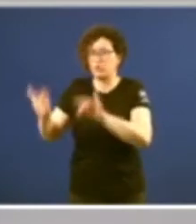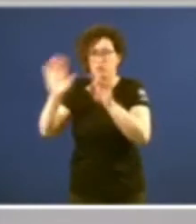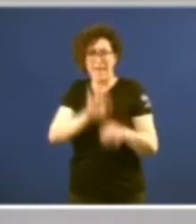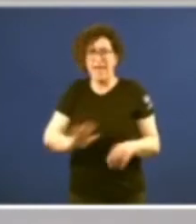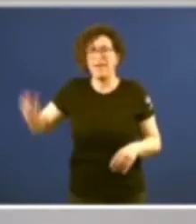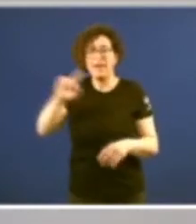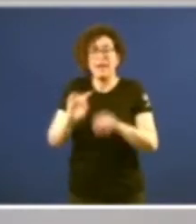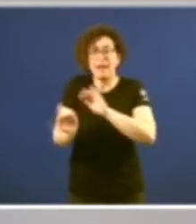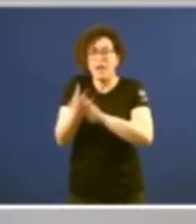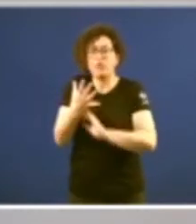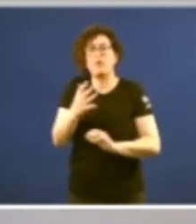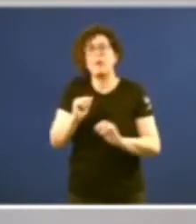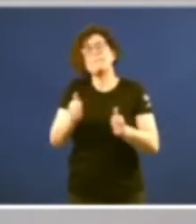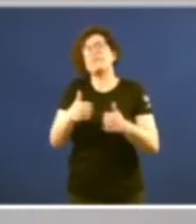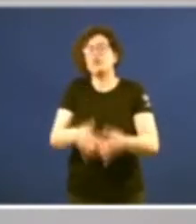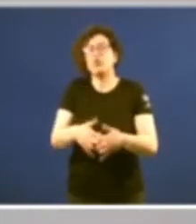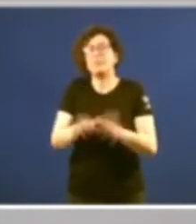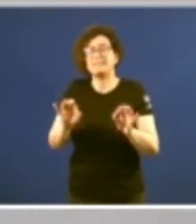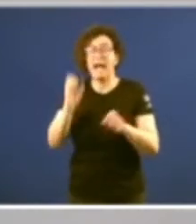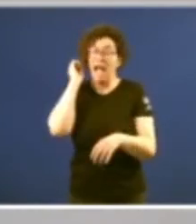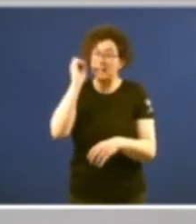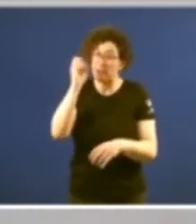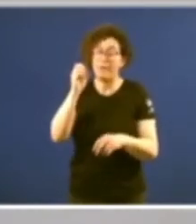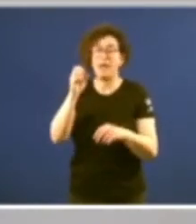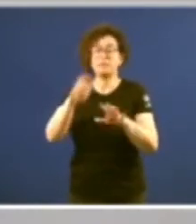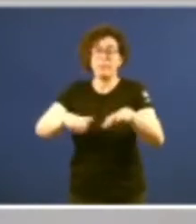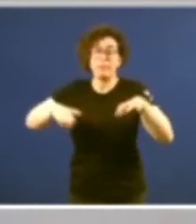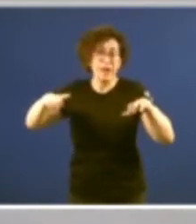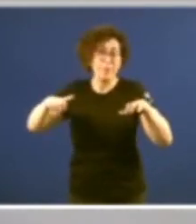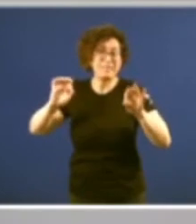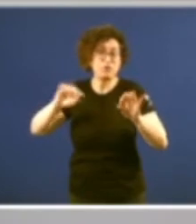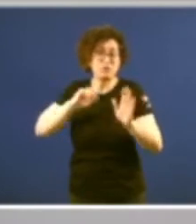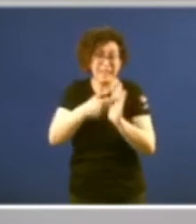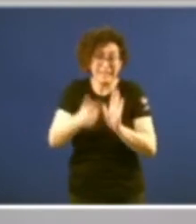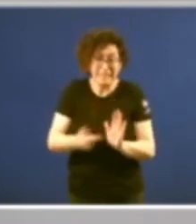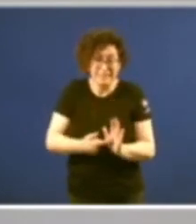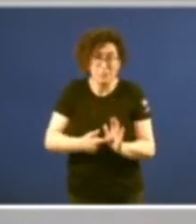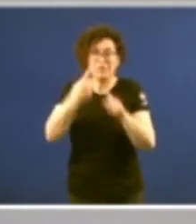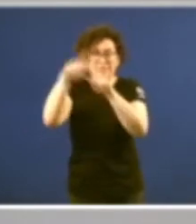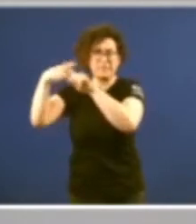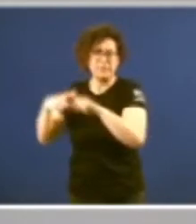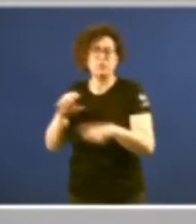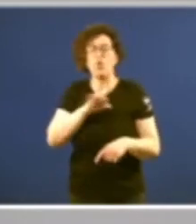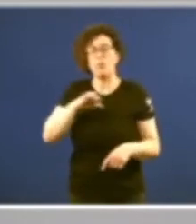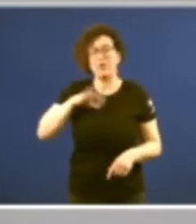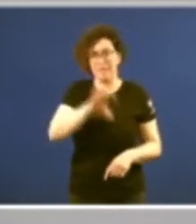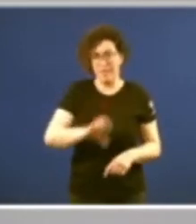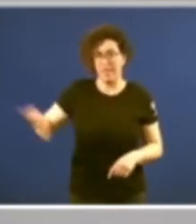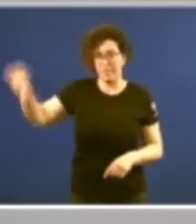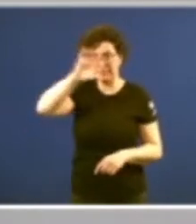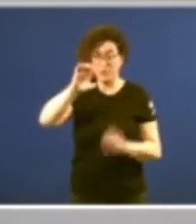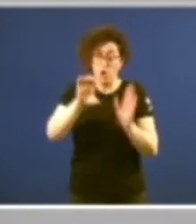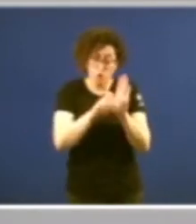a creación e posta en funcionamento das asambleas e parlamentos legislativos das comunidades autónomas. A